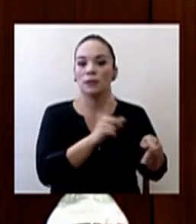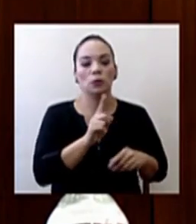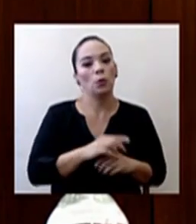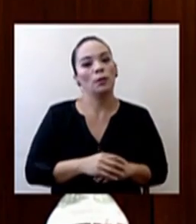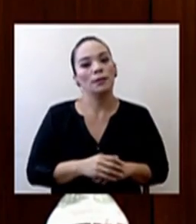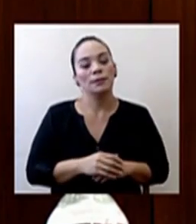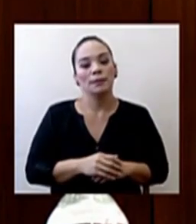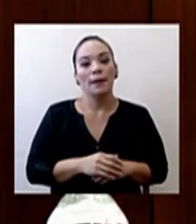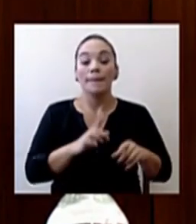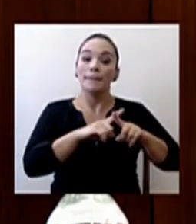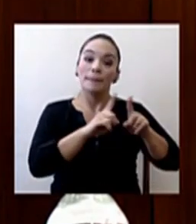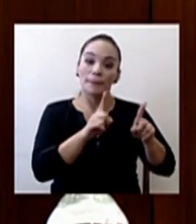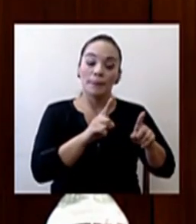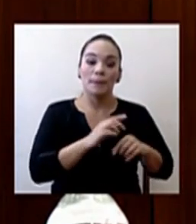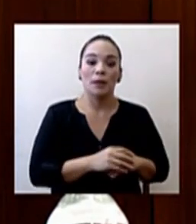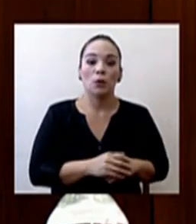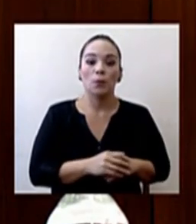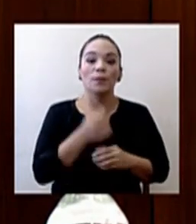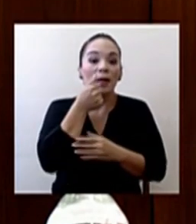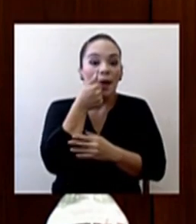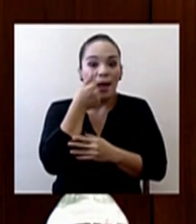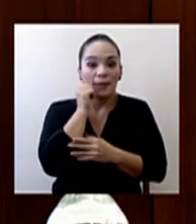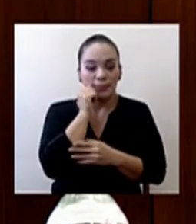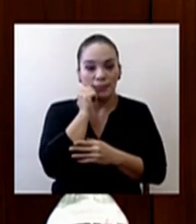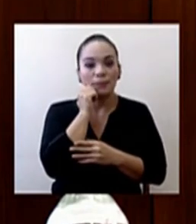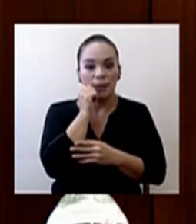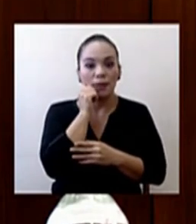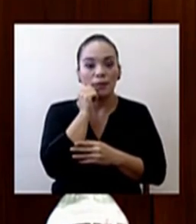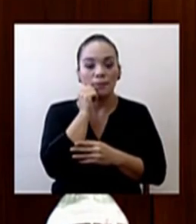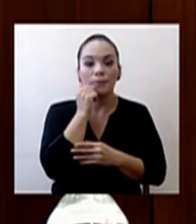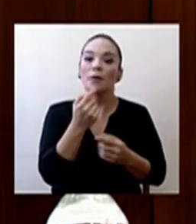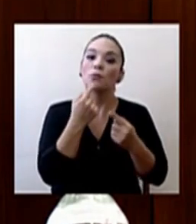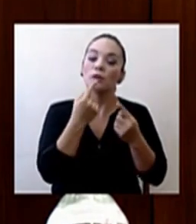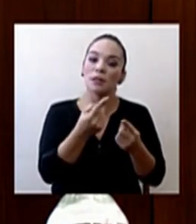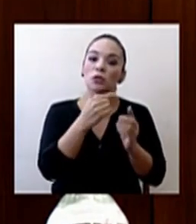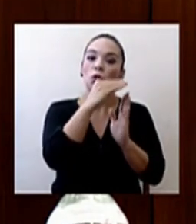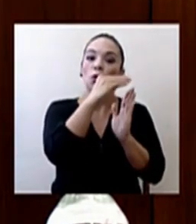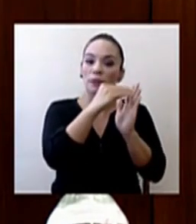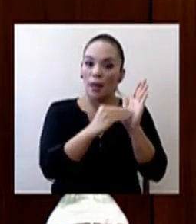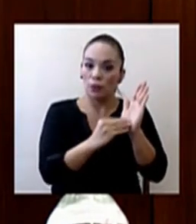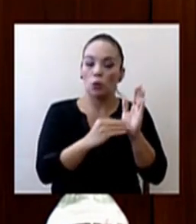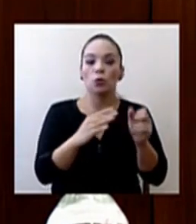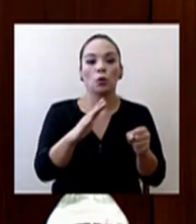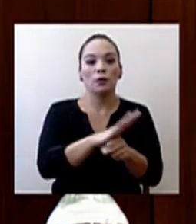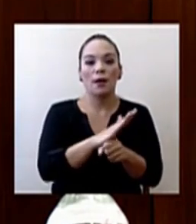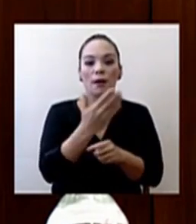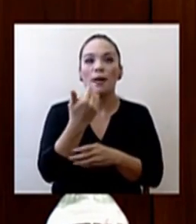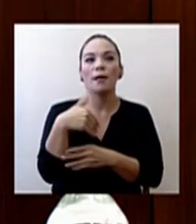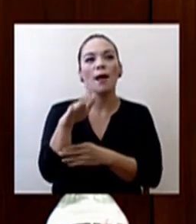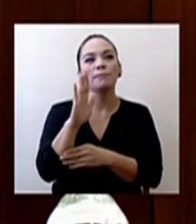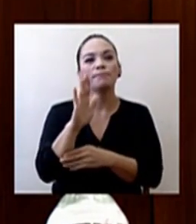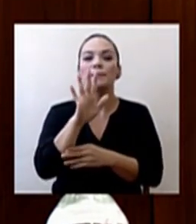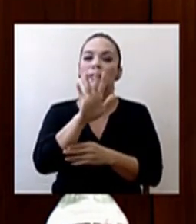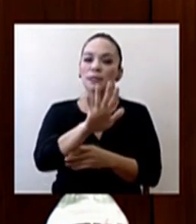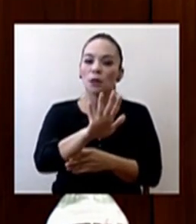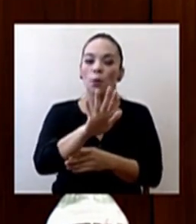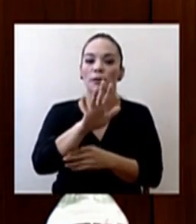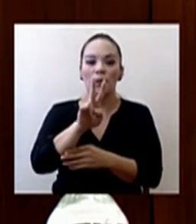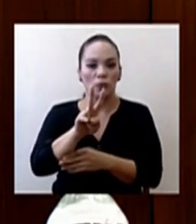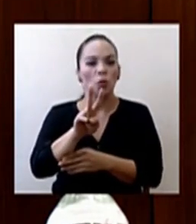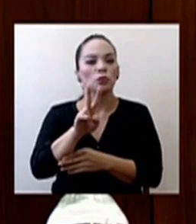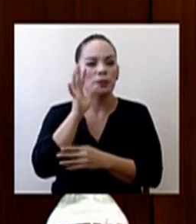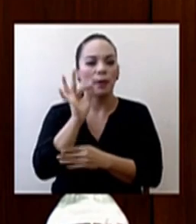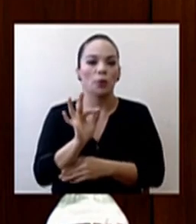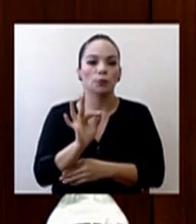el día de ayer habíamos dado el dato del total. Eran 52,